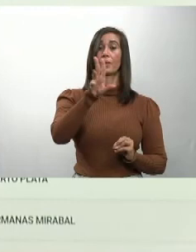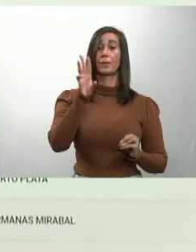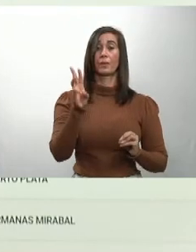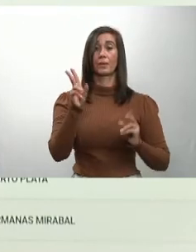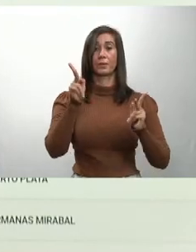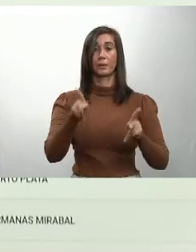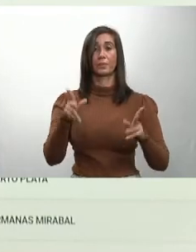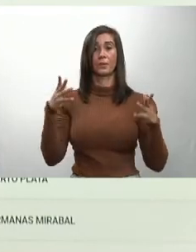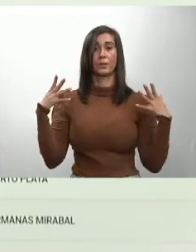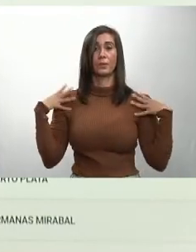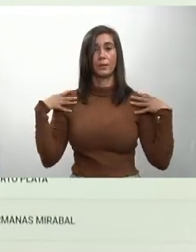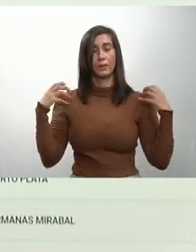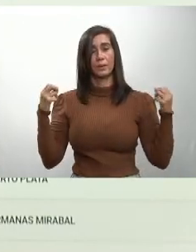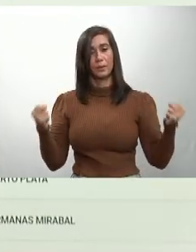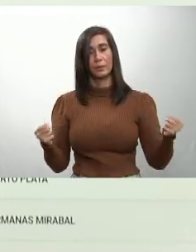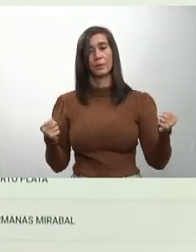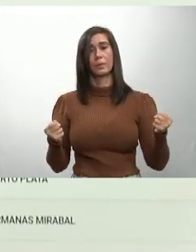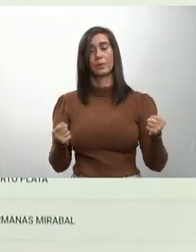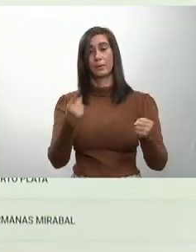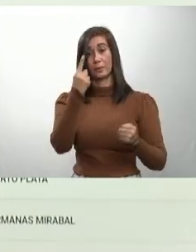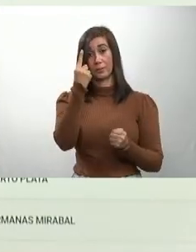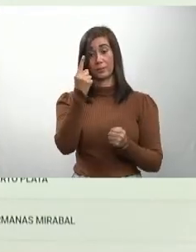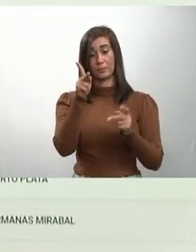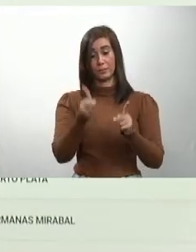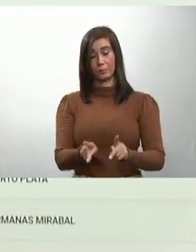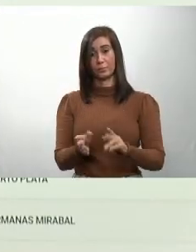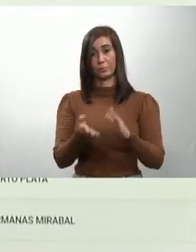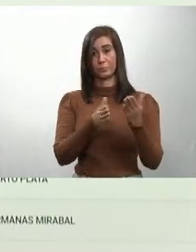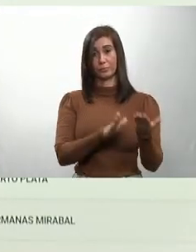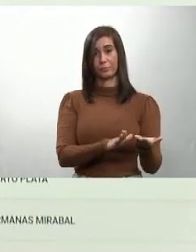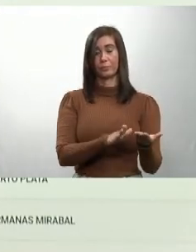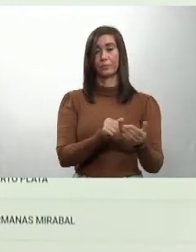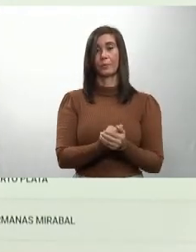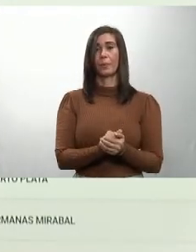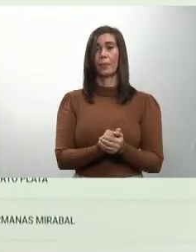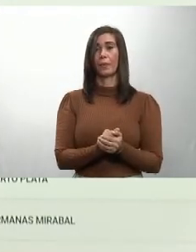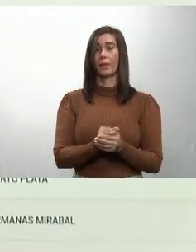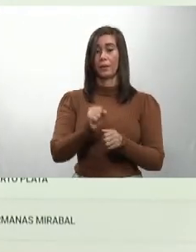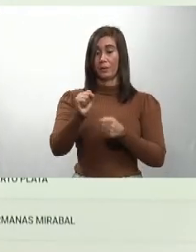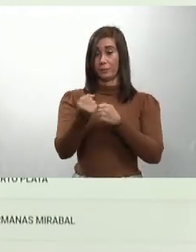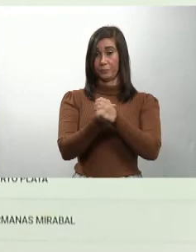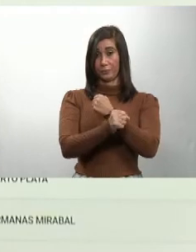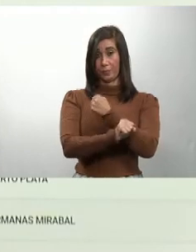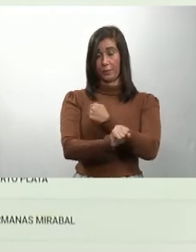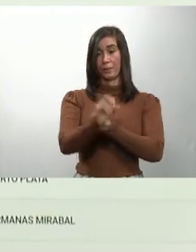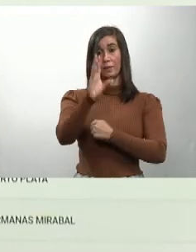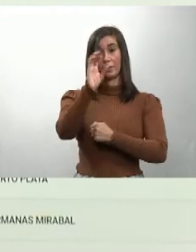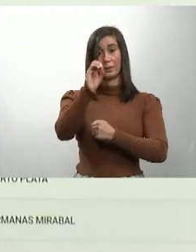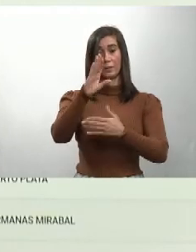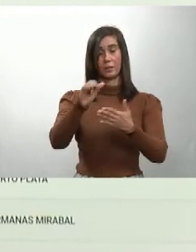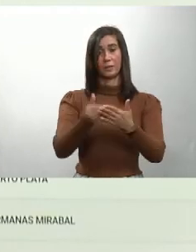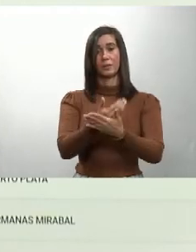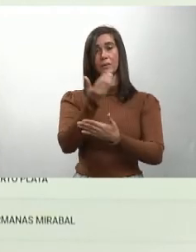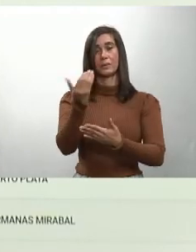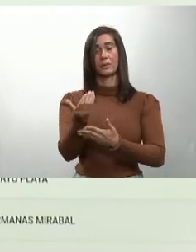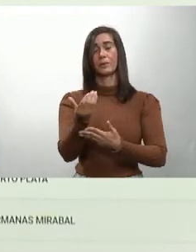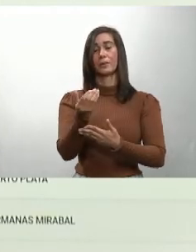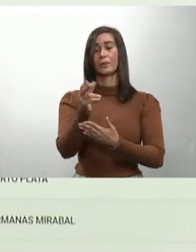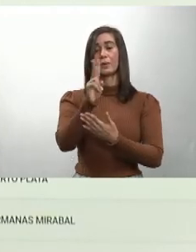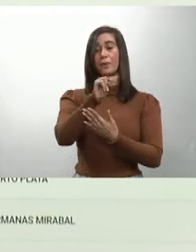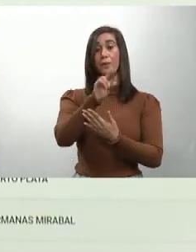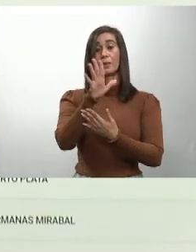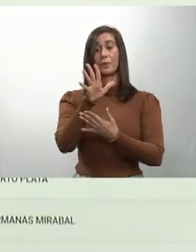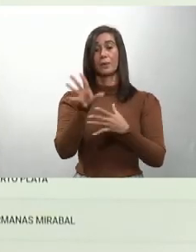recuperados, 0 fallecimientos. Samaná, 0 casos nuevos, 0